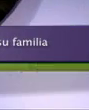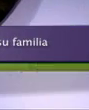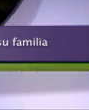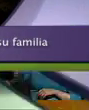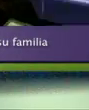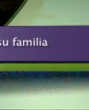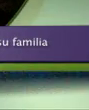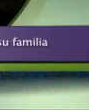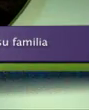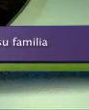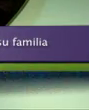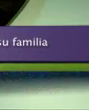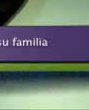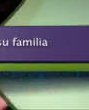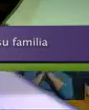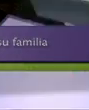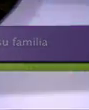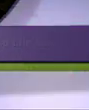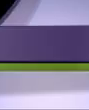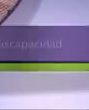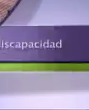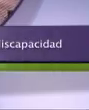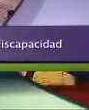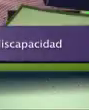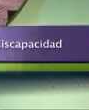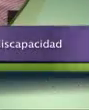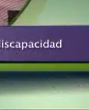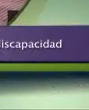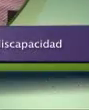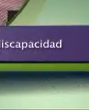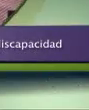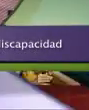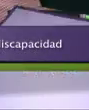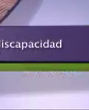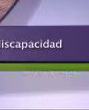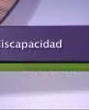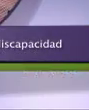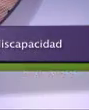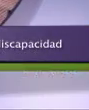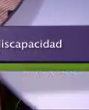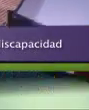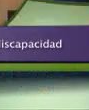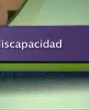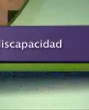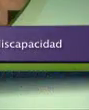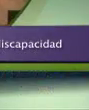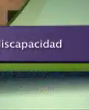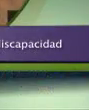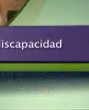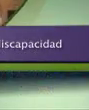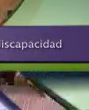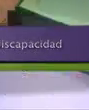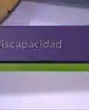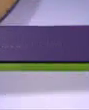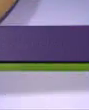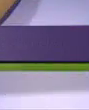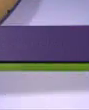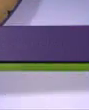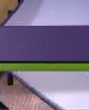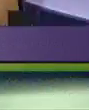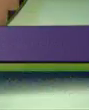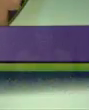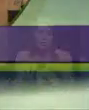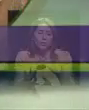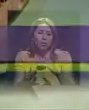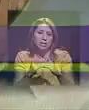Estefanía, una joven oyente de padres sordos. Y en la entrevista estaremos hablando con un miembro del Coindis. Con esto y más, al volver